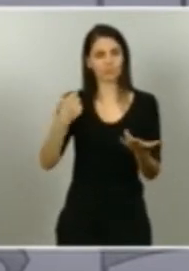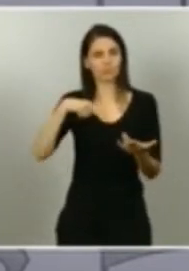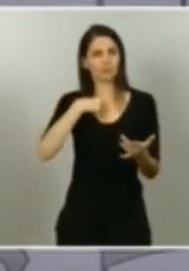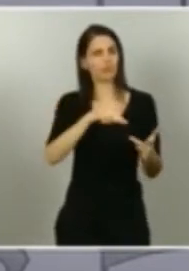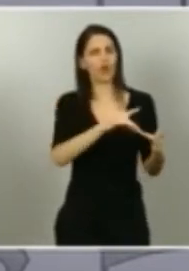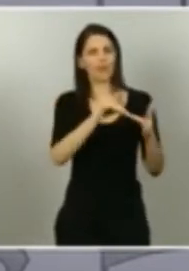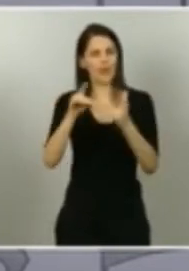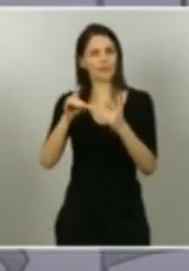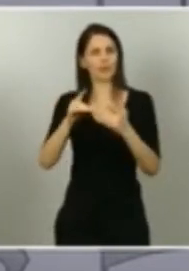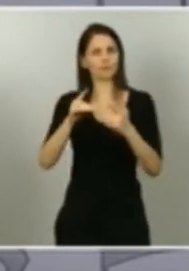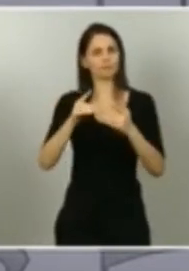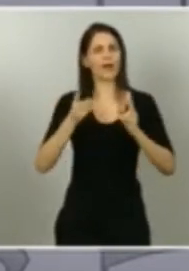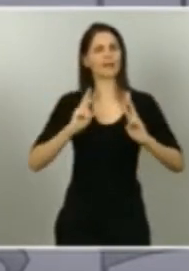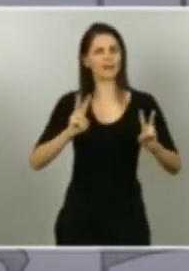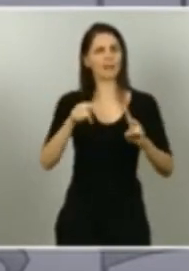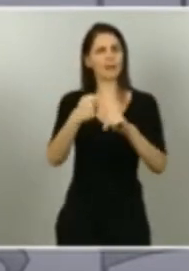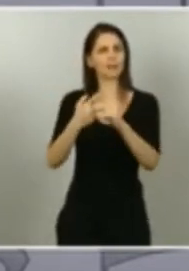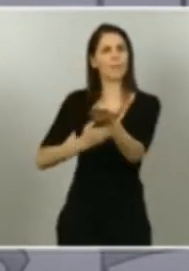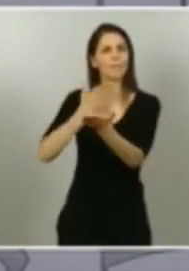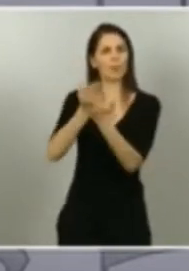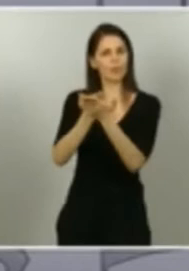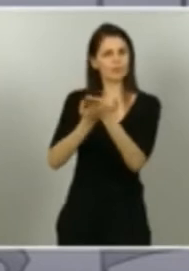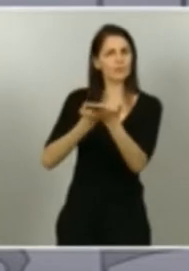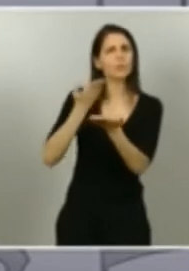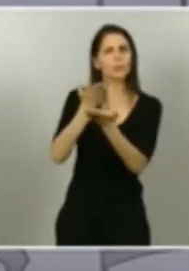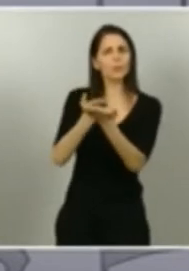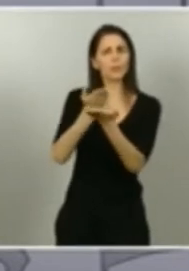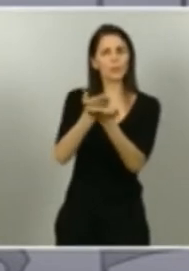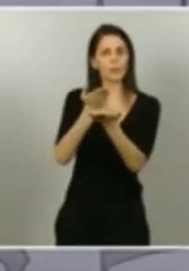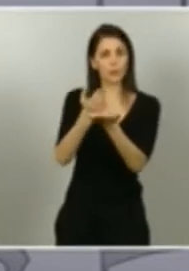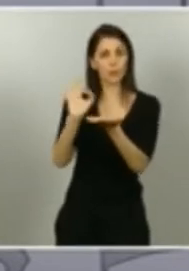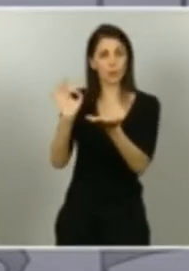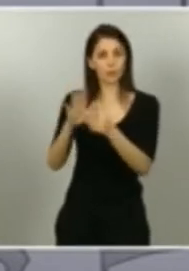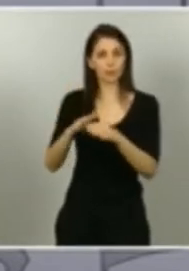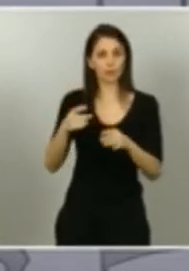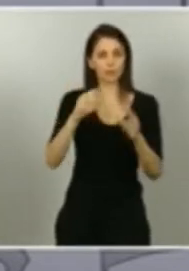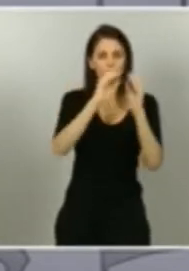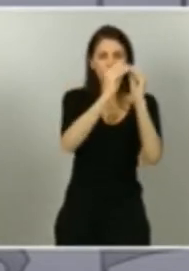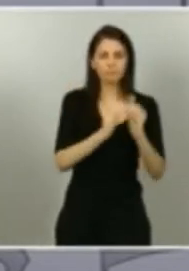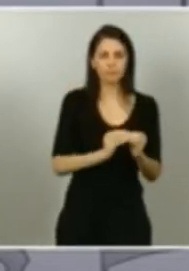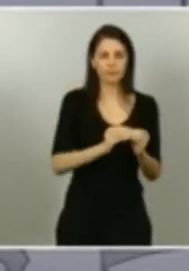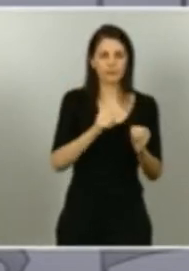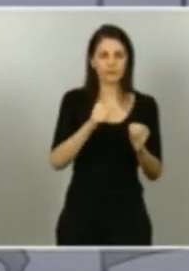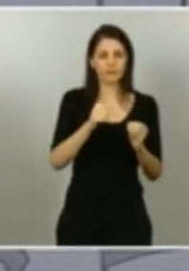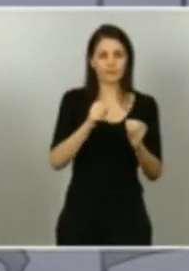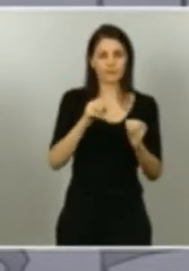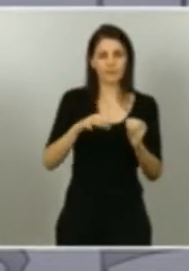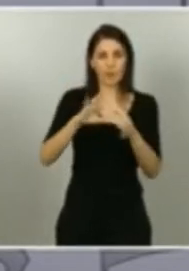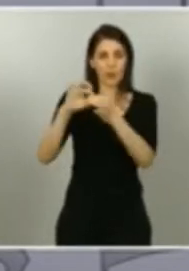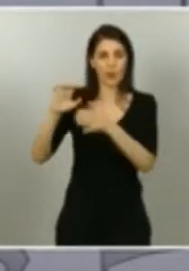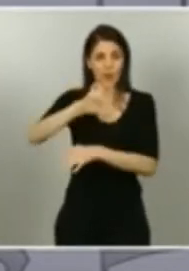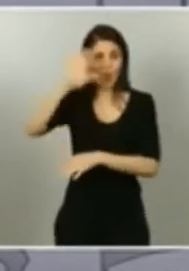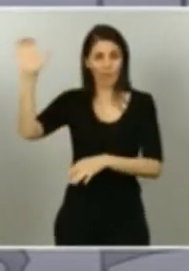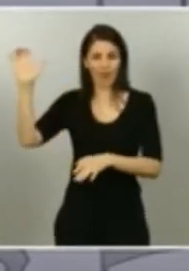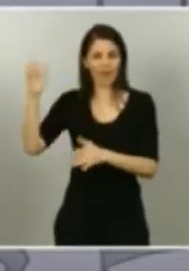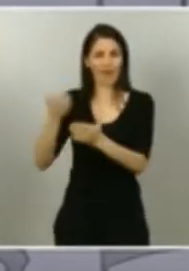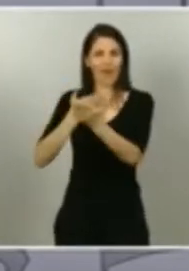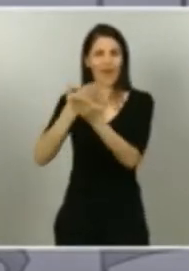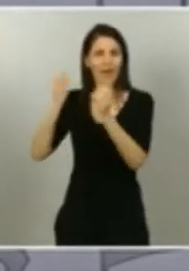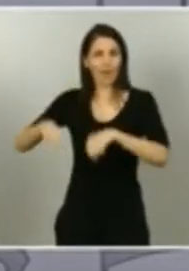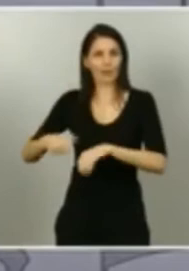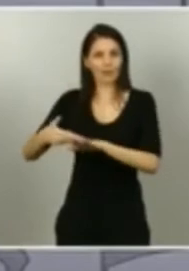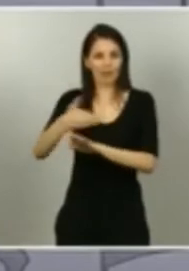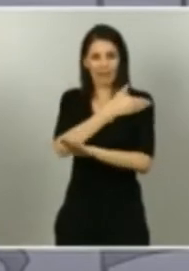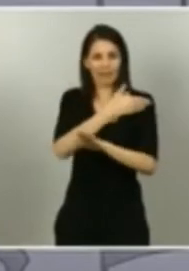acercar acuerdos que son acuerdos imprecedentes en la historia de la Unión Europea. Por ejemplo, la flexibilización de los